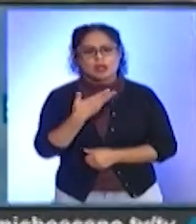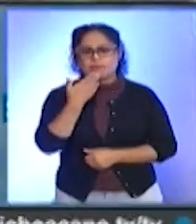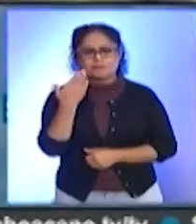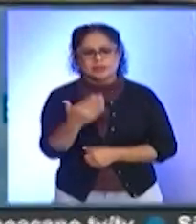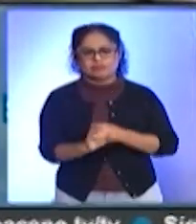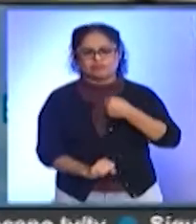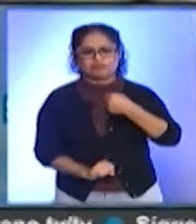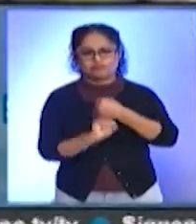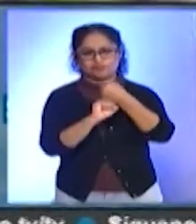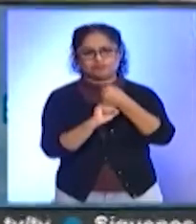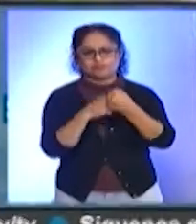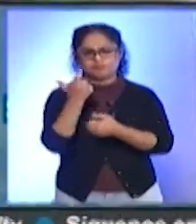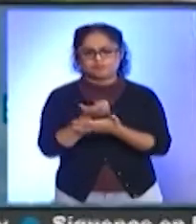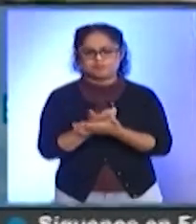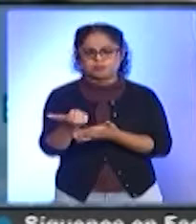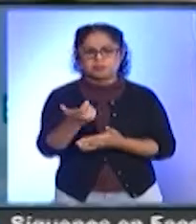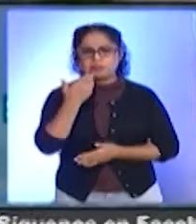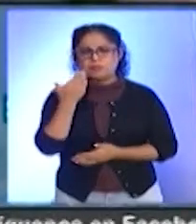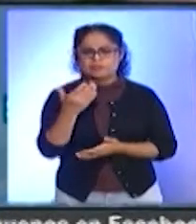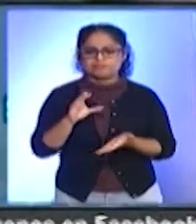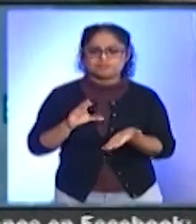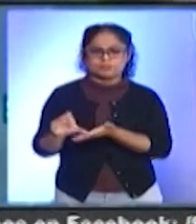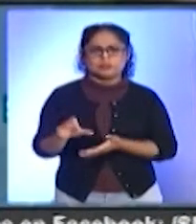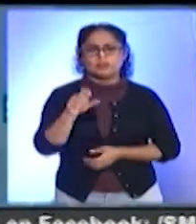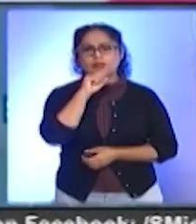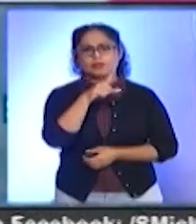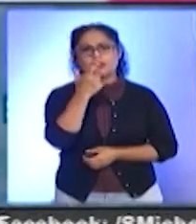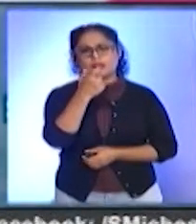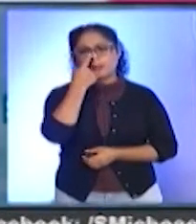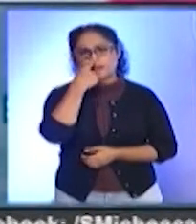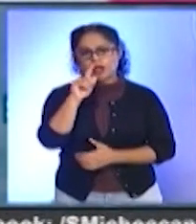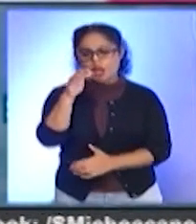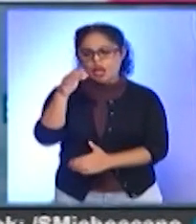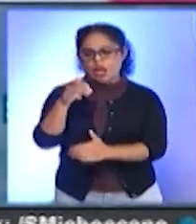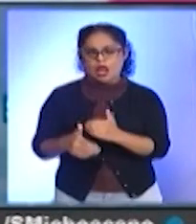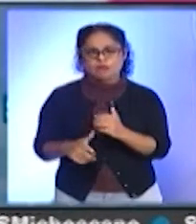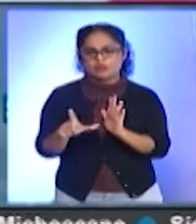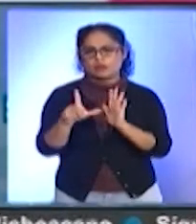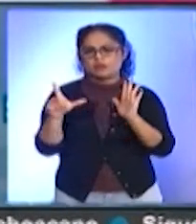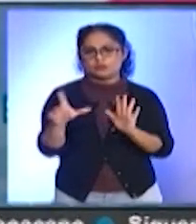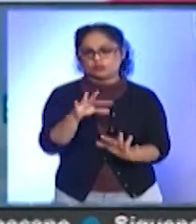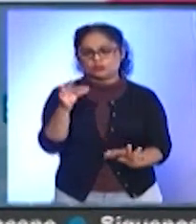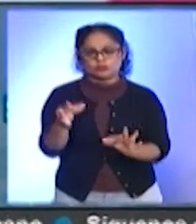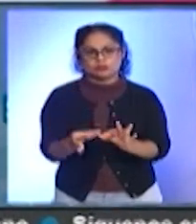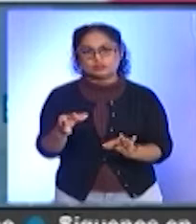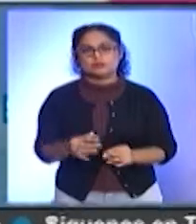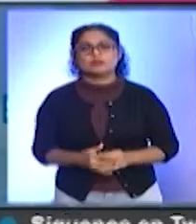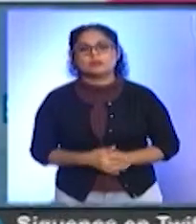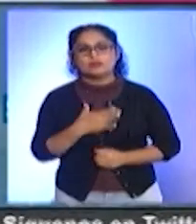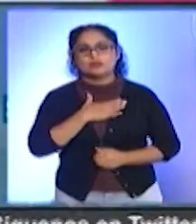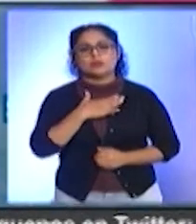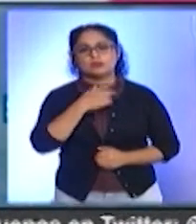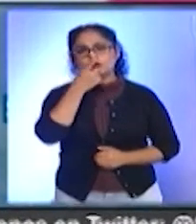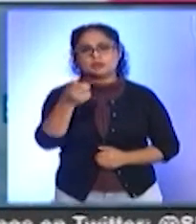técnico y financiero, así como con el dinero para ser concluida en su totalidad. Debo de señalar